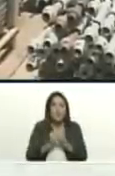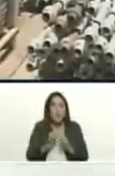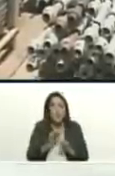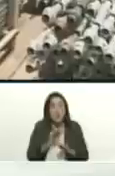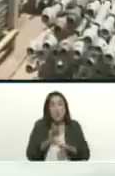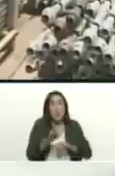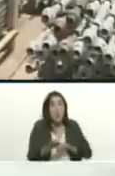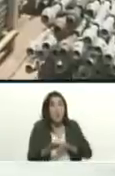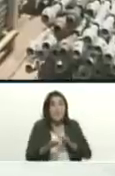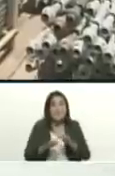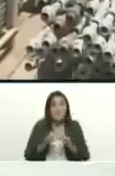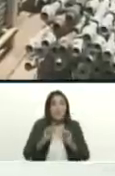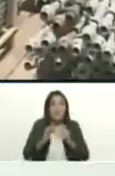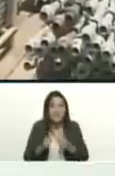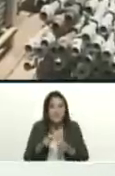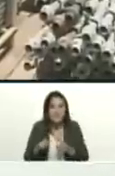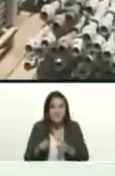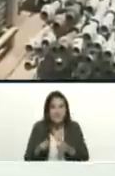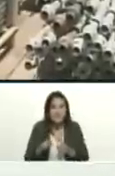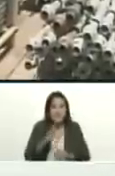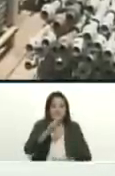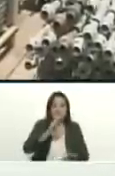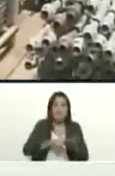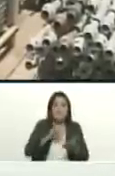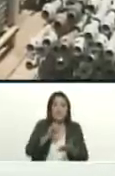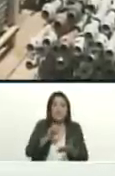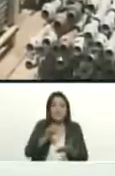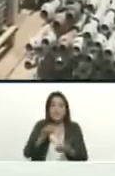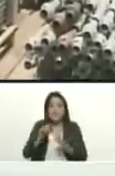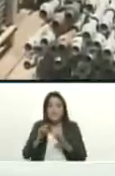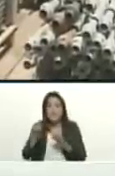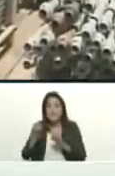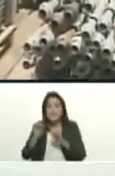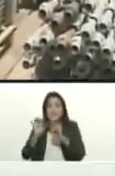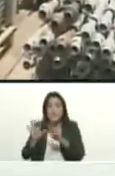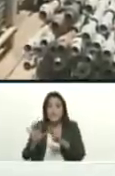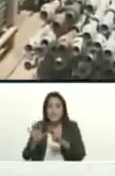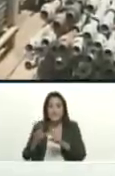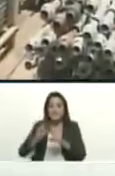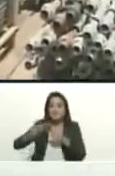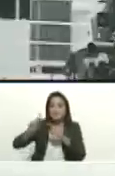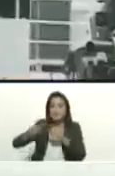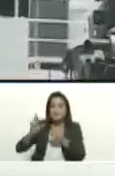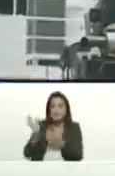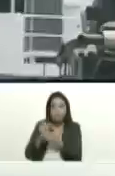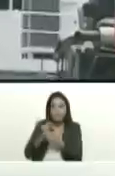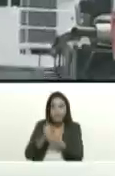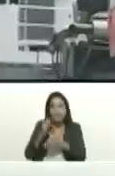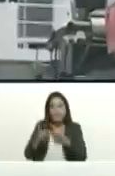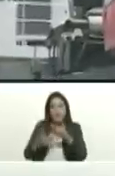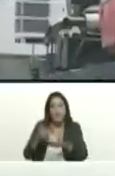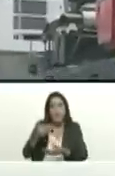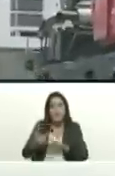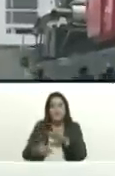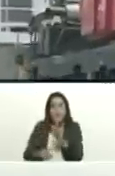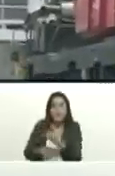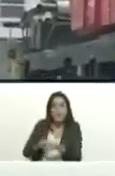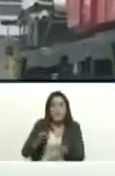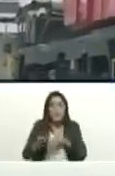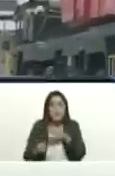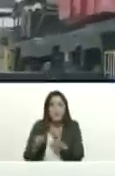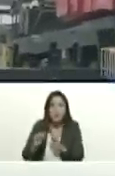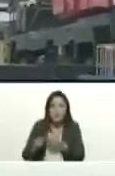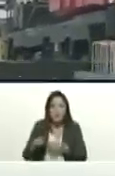muchísimos bueno más de mil siete bienes incautados y iremos paso a paso esos bienes unos